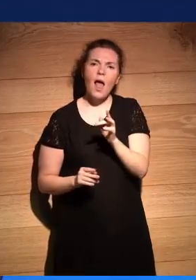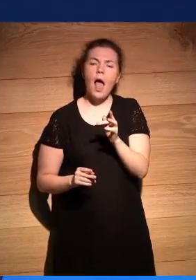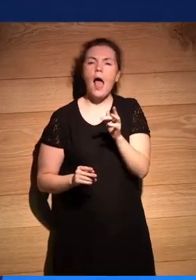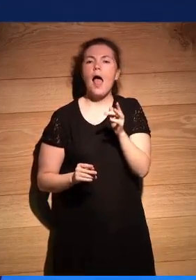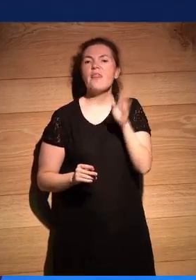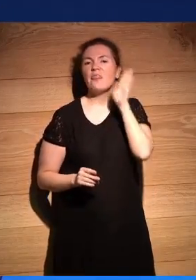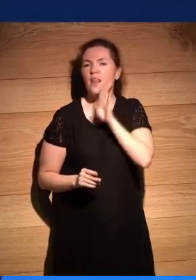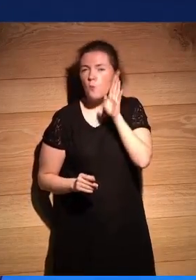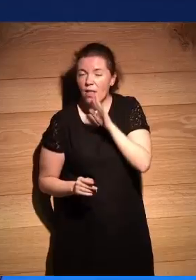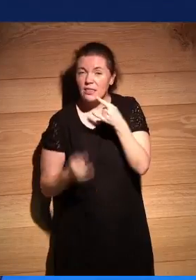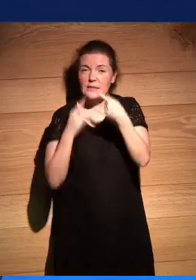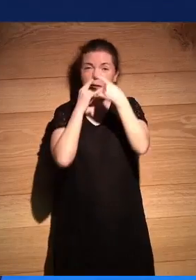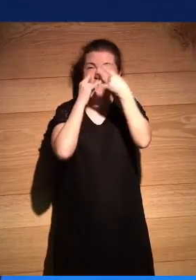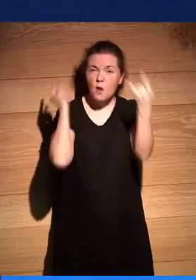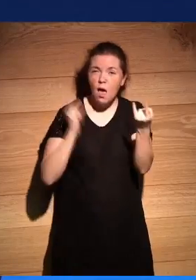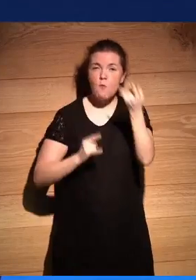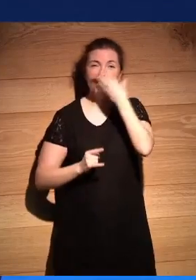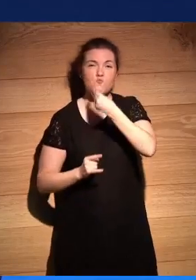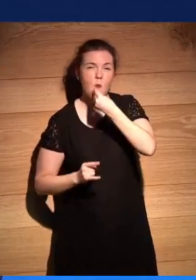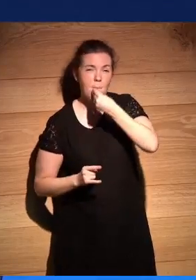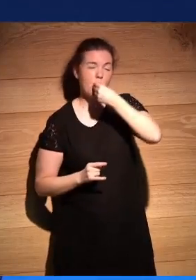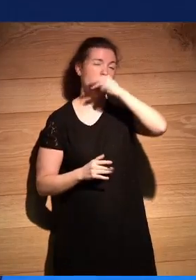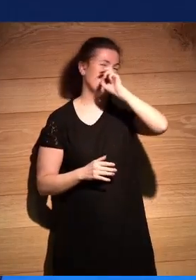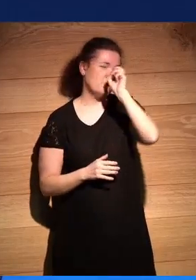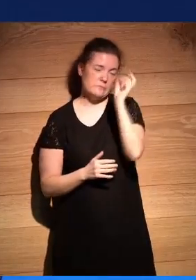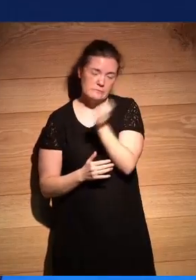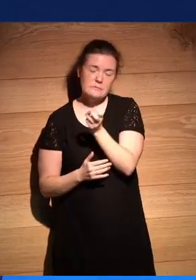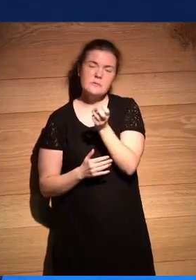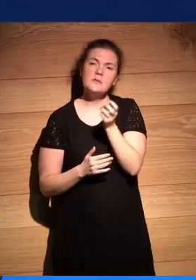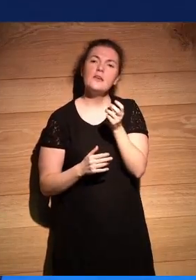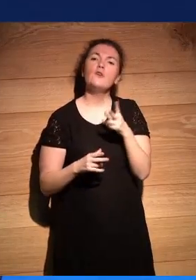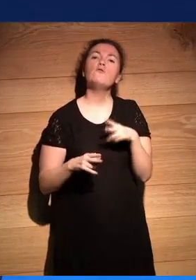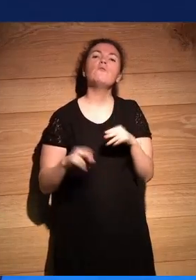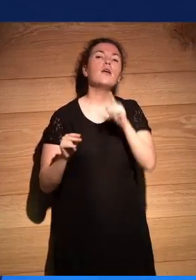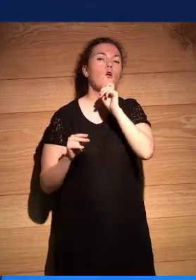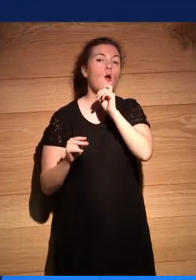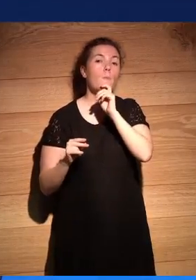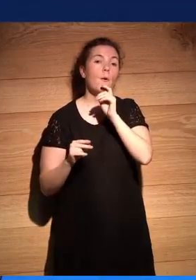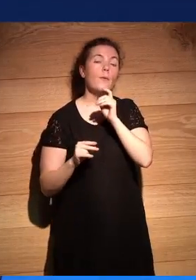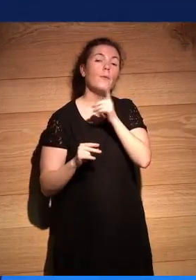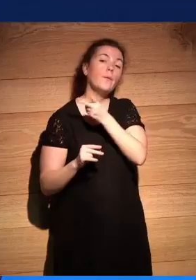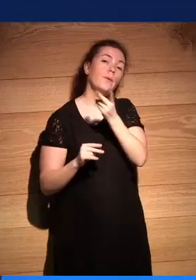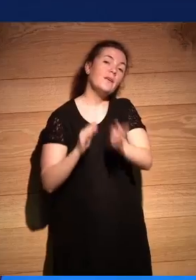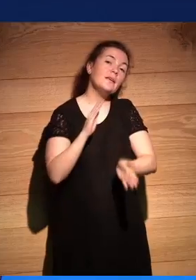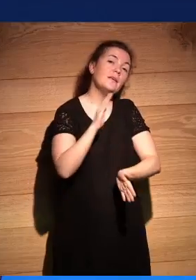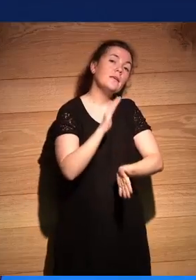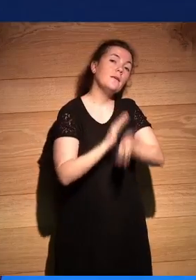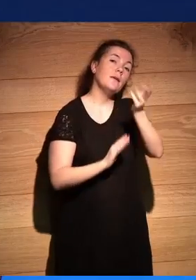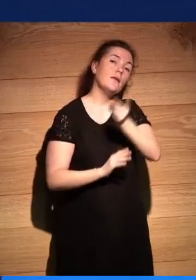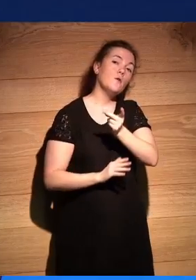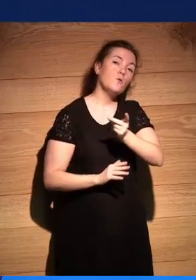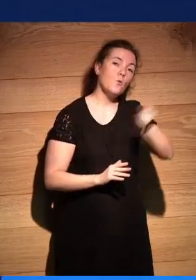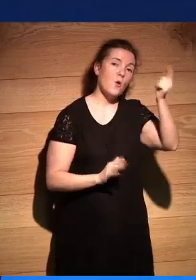enamorados guapos etcétera etcétera que termina que ellos acaban cruzando acaban huyendo de la